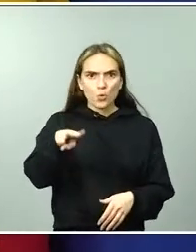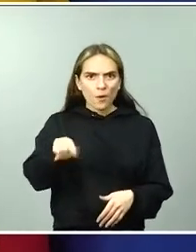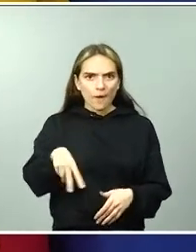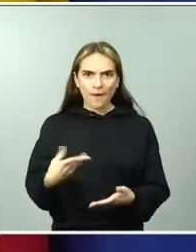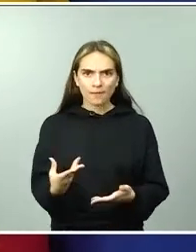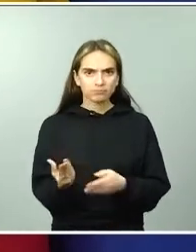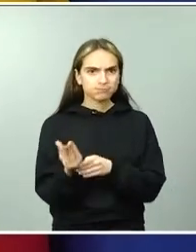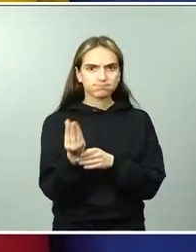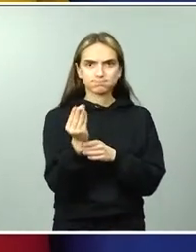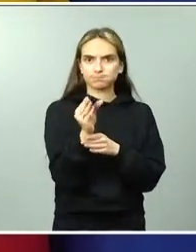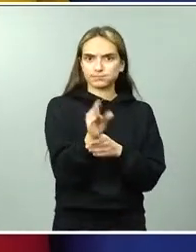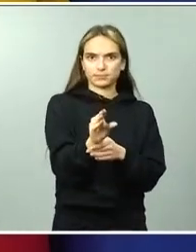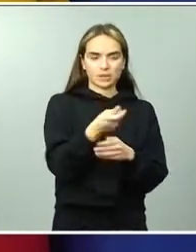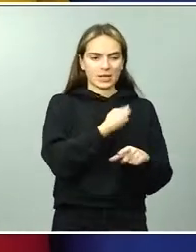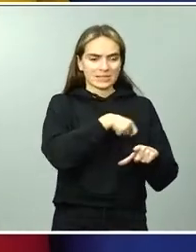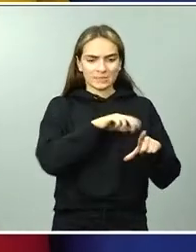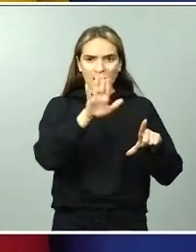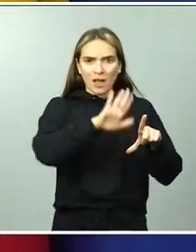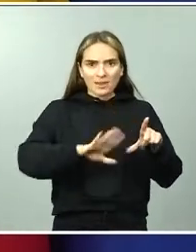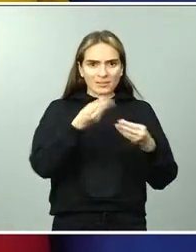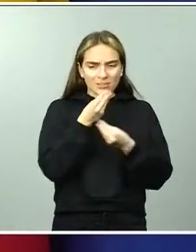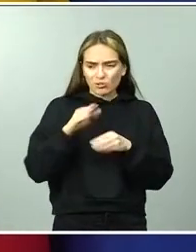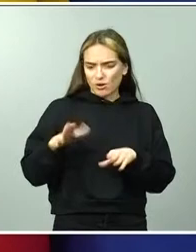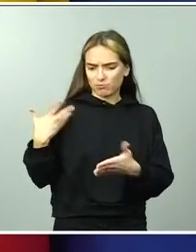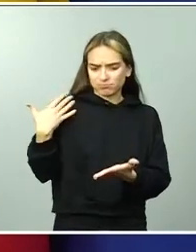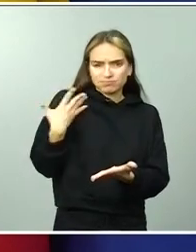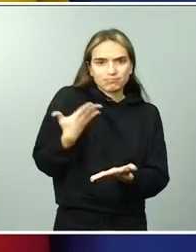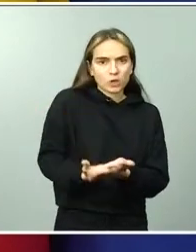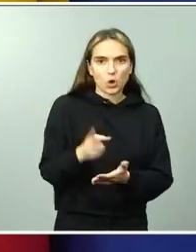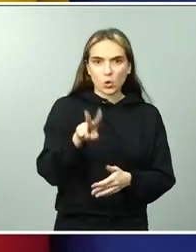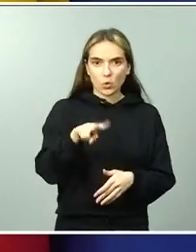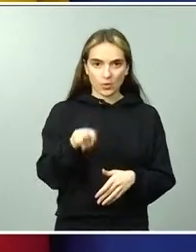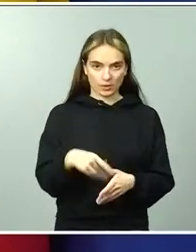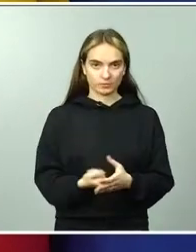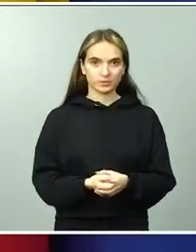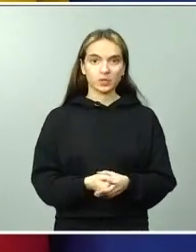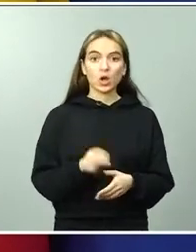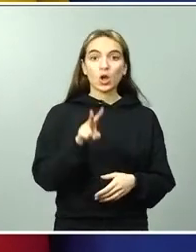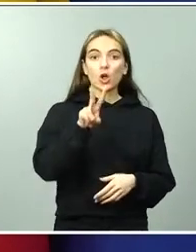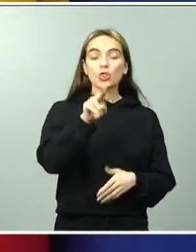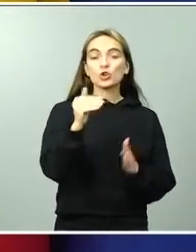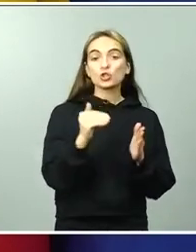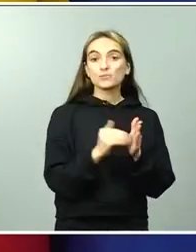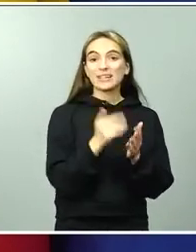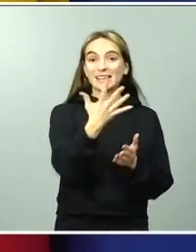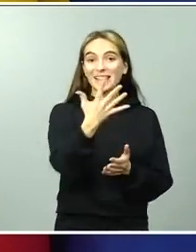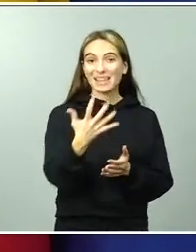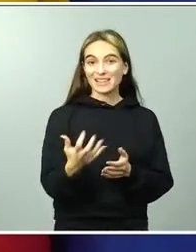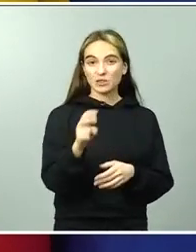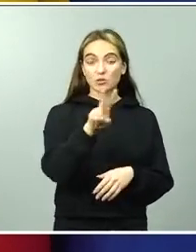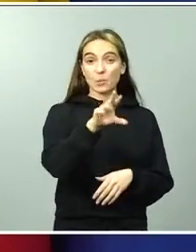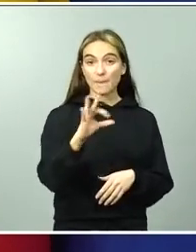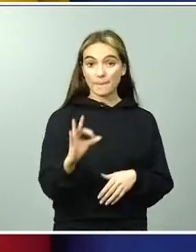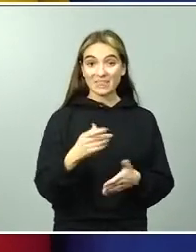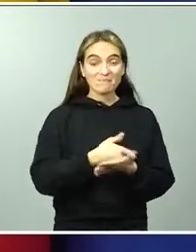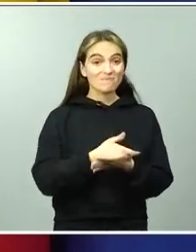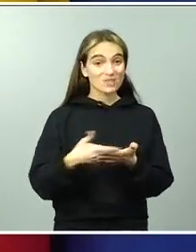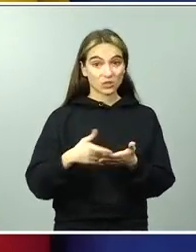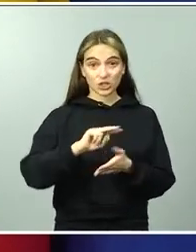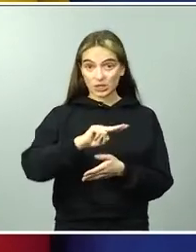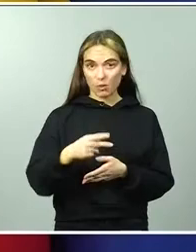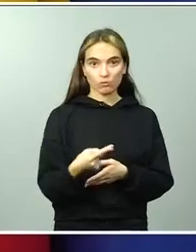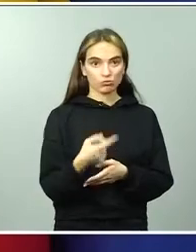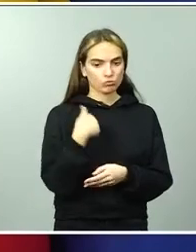historia de nuestro país, concretamente hablamos de 2.520 millones de euros. Creo que la cifra es lo